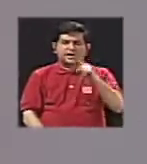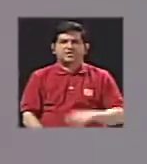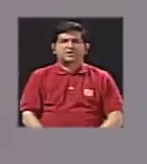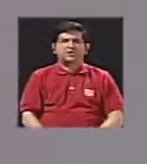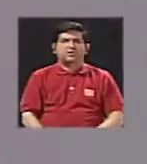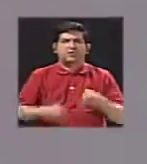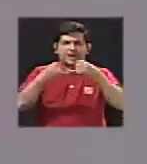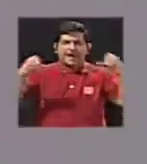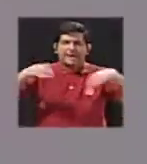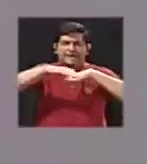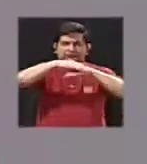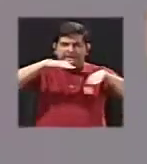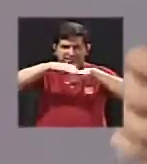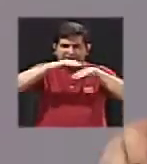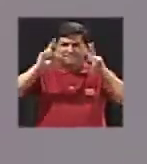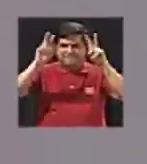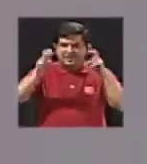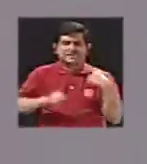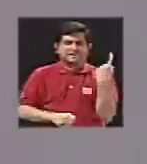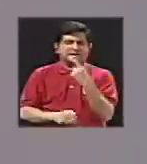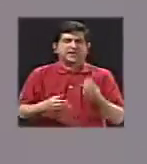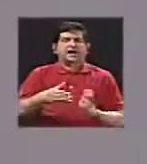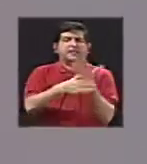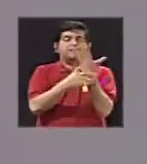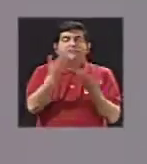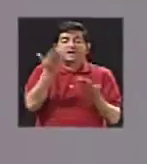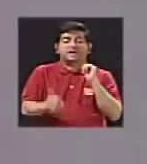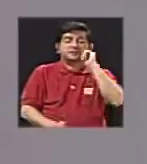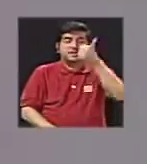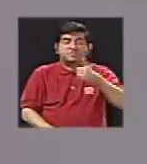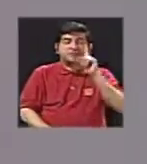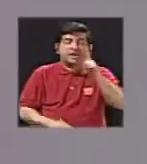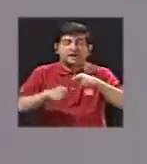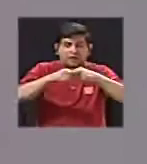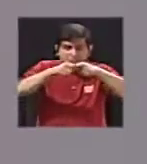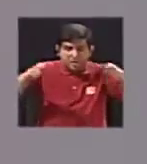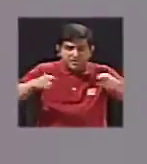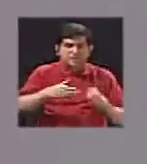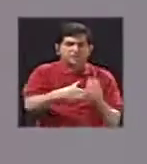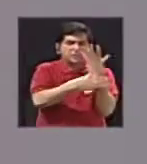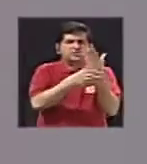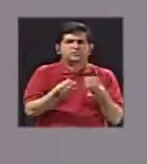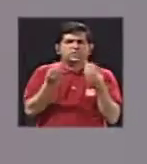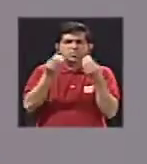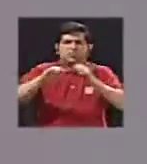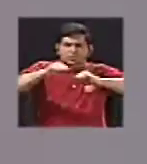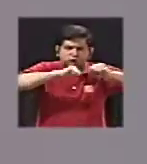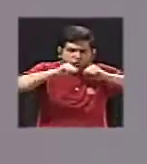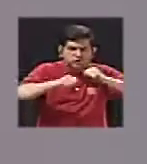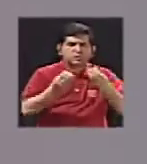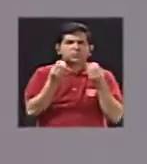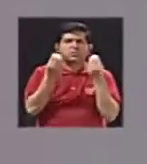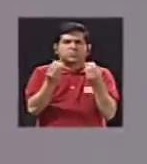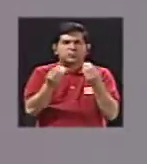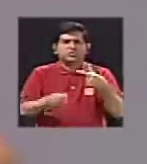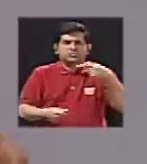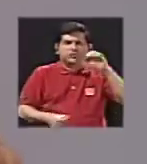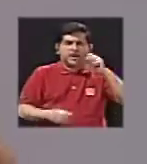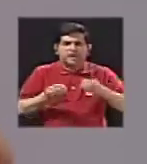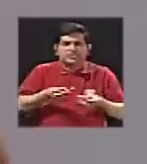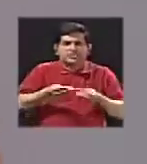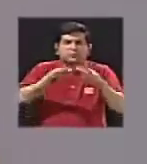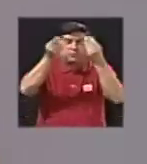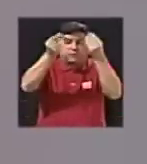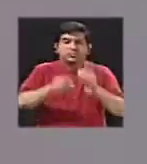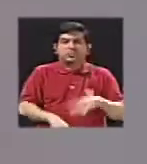para cada volcán porque pues puede ser que mañana empecemos a medir un volcán y encontremos mucha sismicidad mucha salida de gases y que